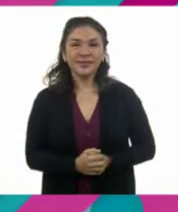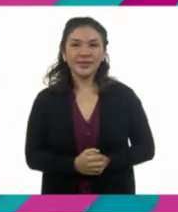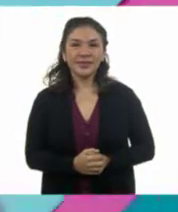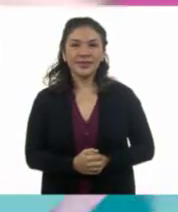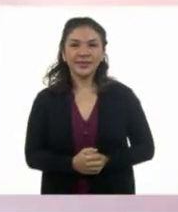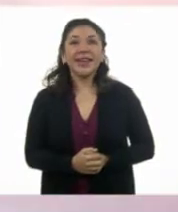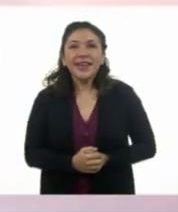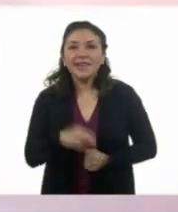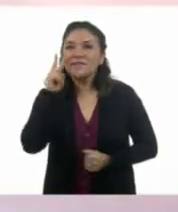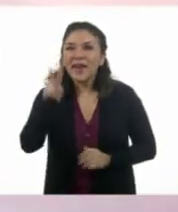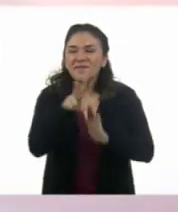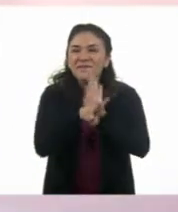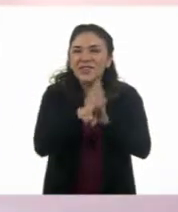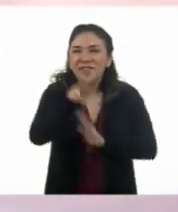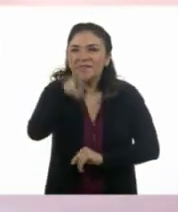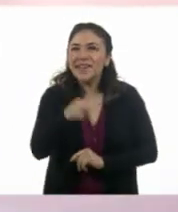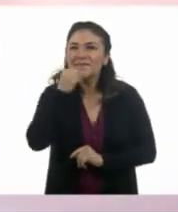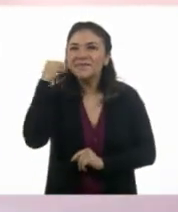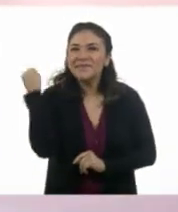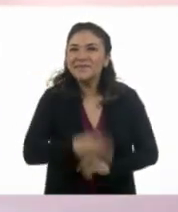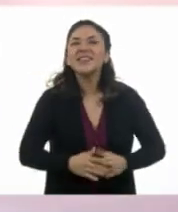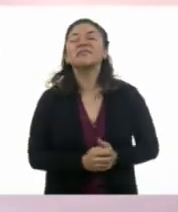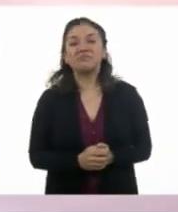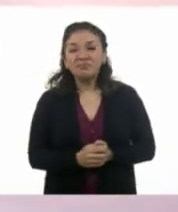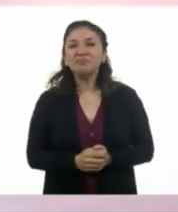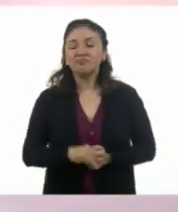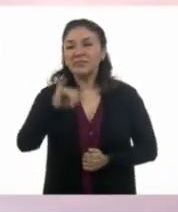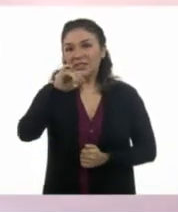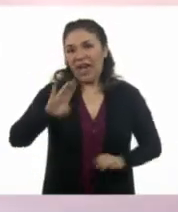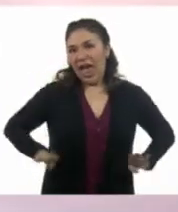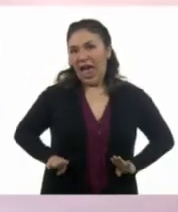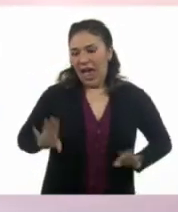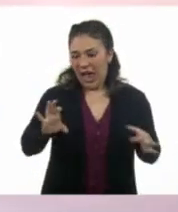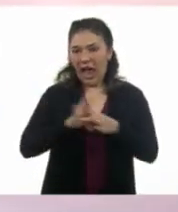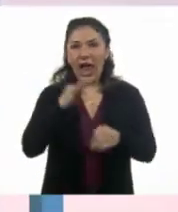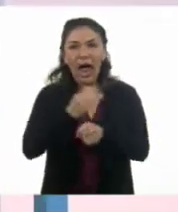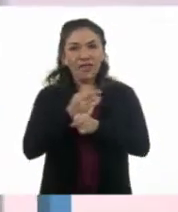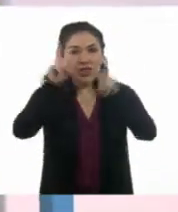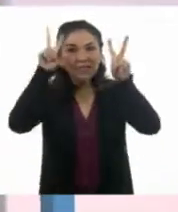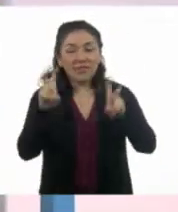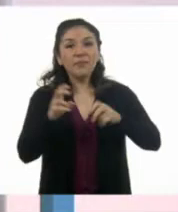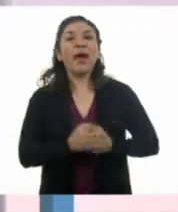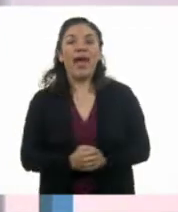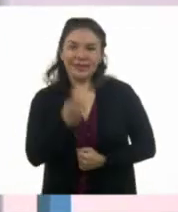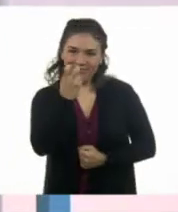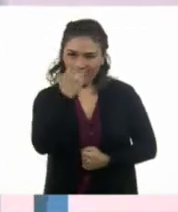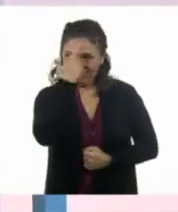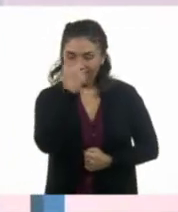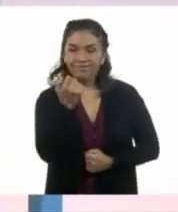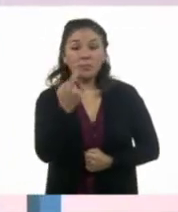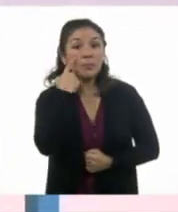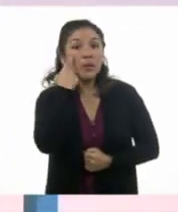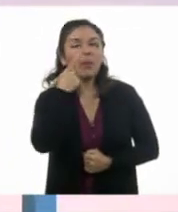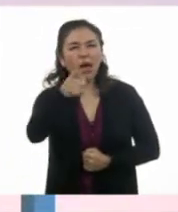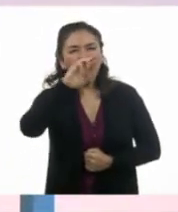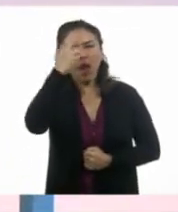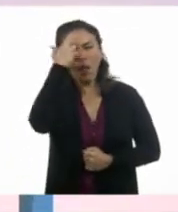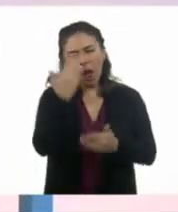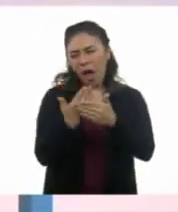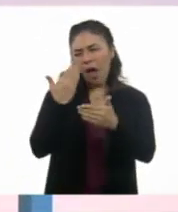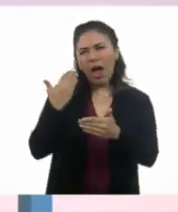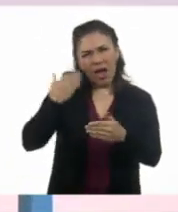¡Ah! Me encantó el video que acabamos de ver. Muy acorde a lo que estamos viendo ahorita. Así. Así es. Mira, Y recuerdas que en